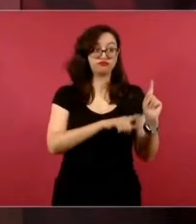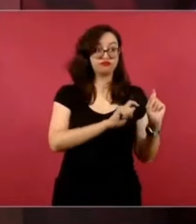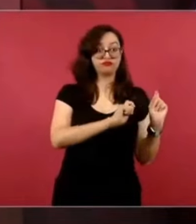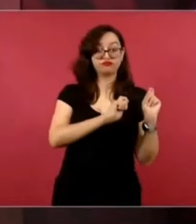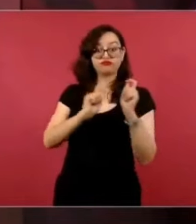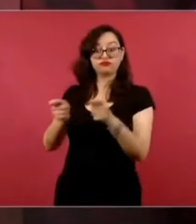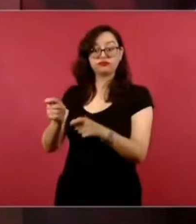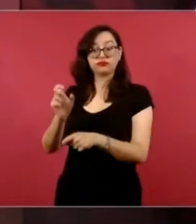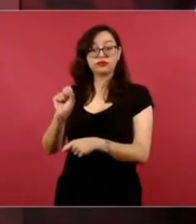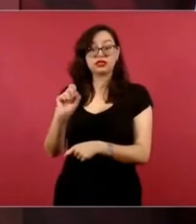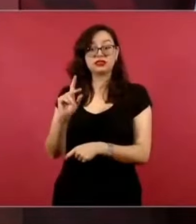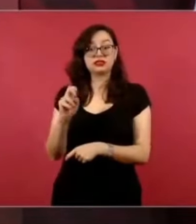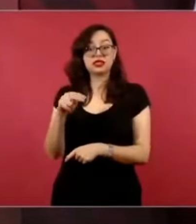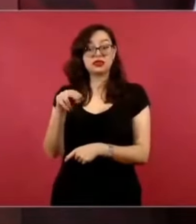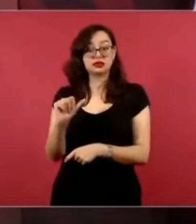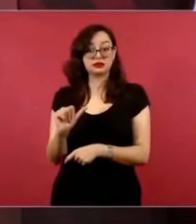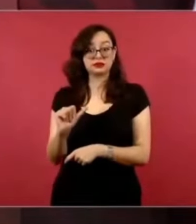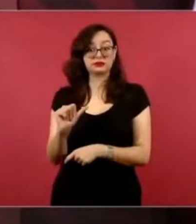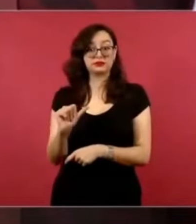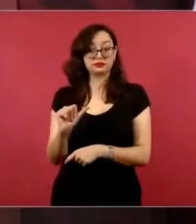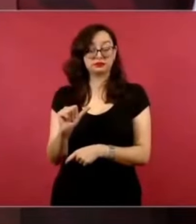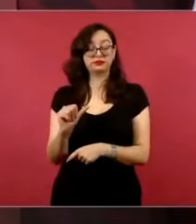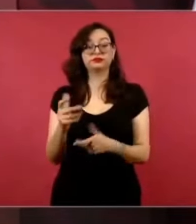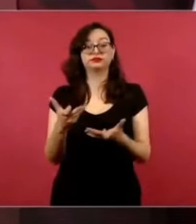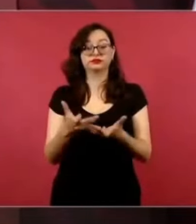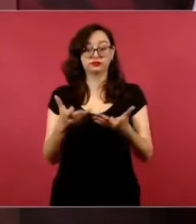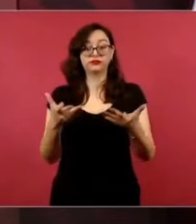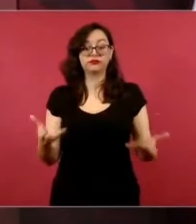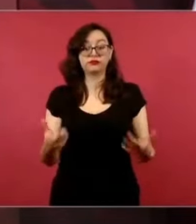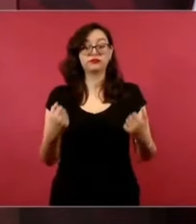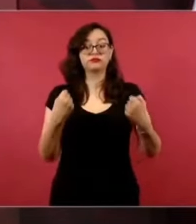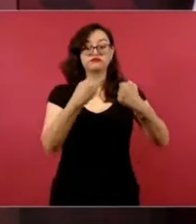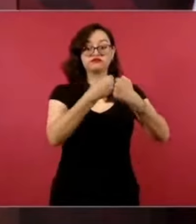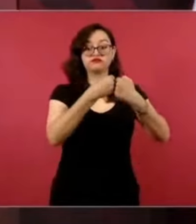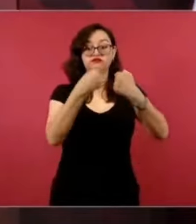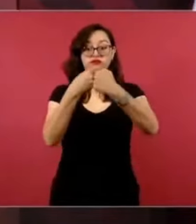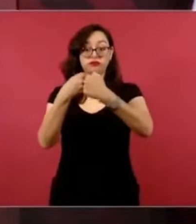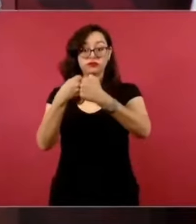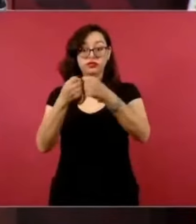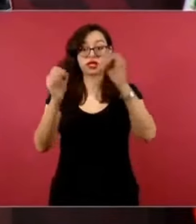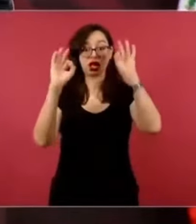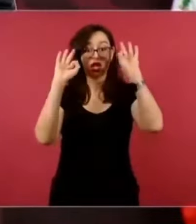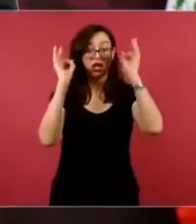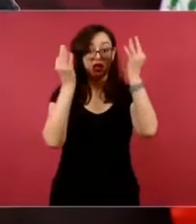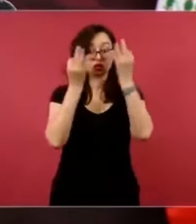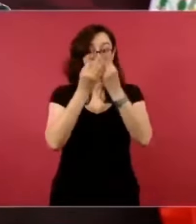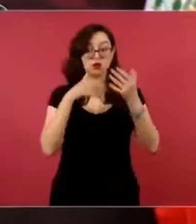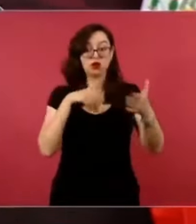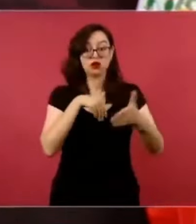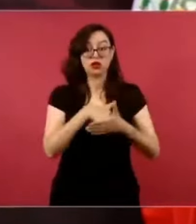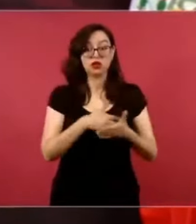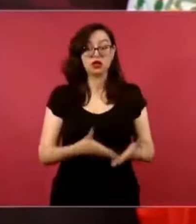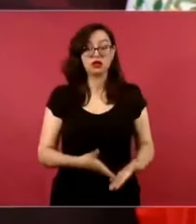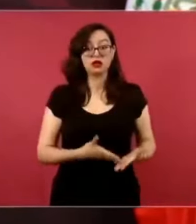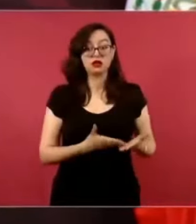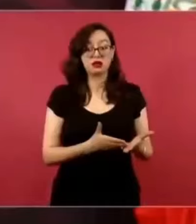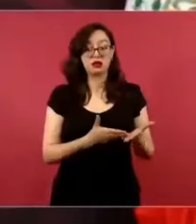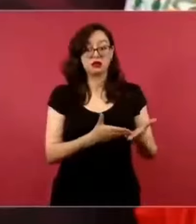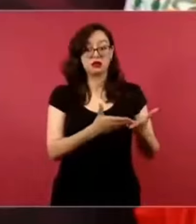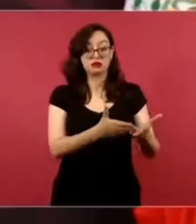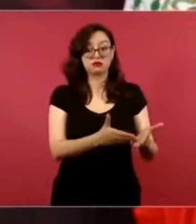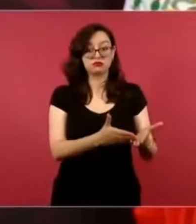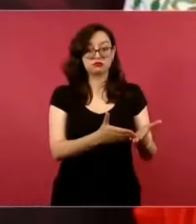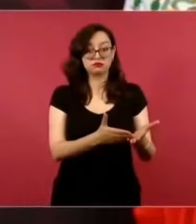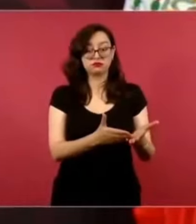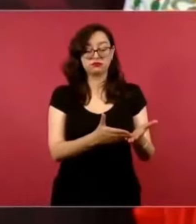las aduanas terrestres, fronterizas, y las aduanas marítimas, los